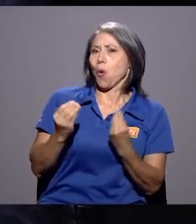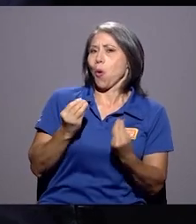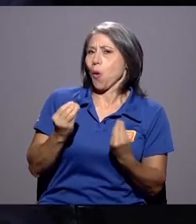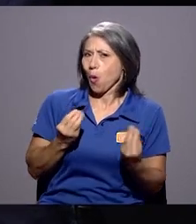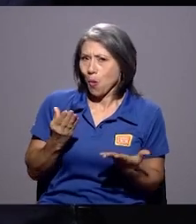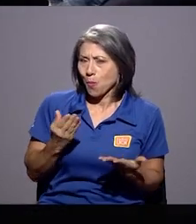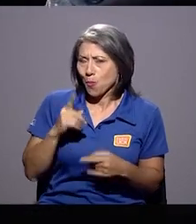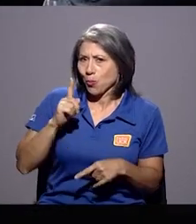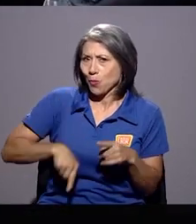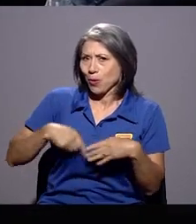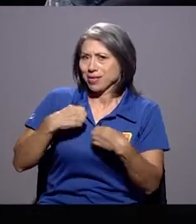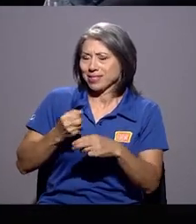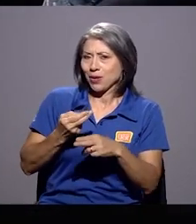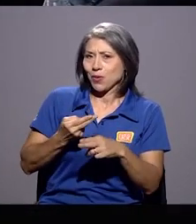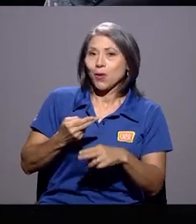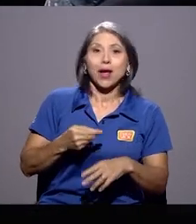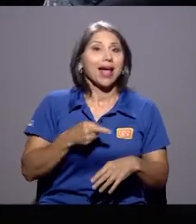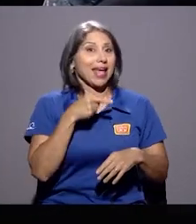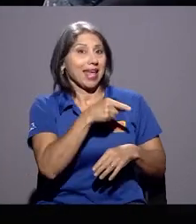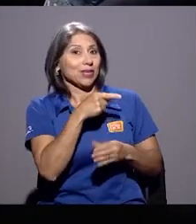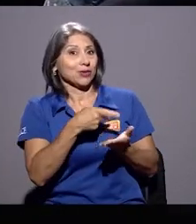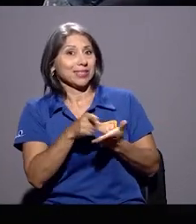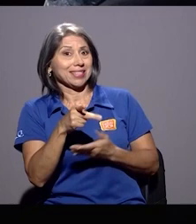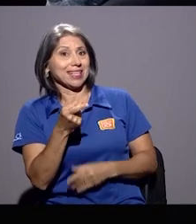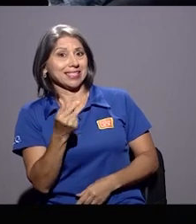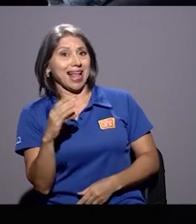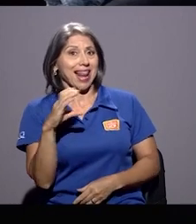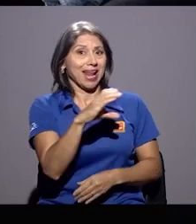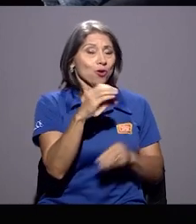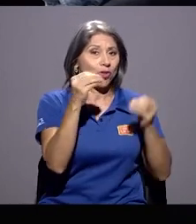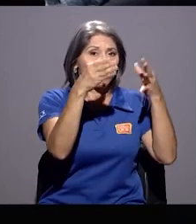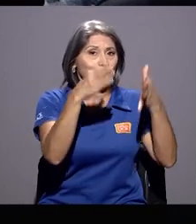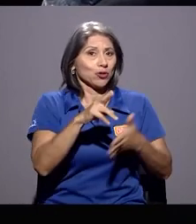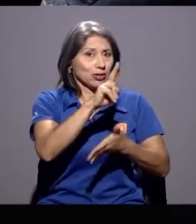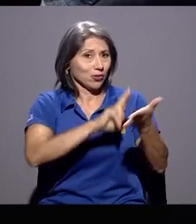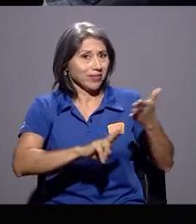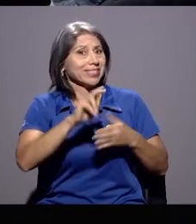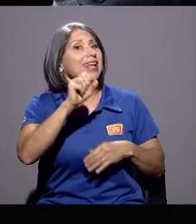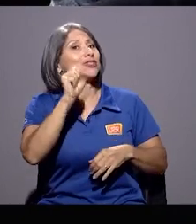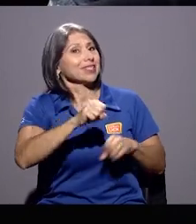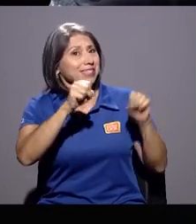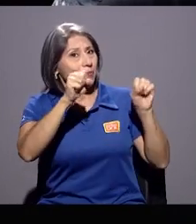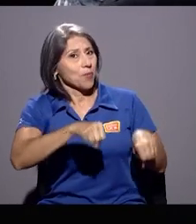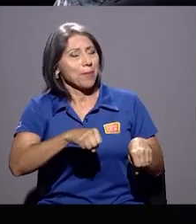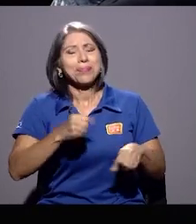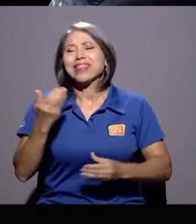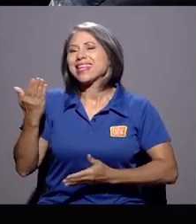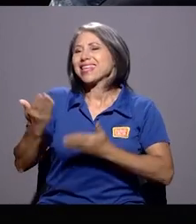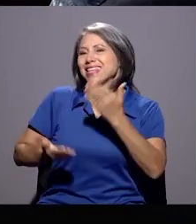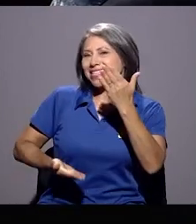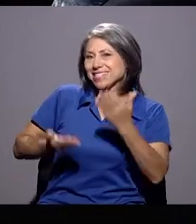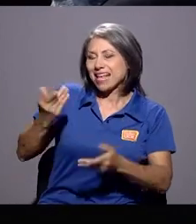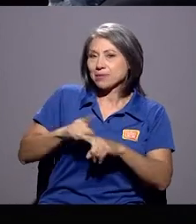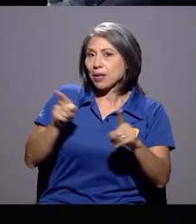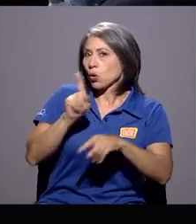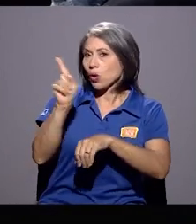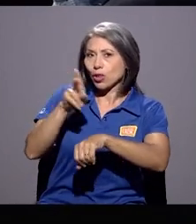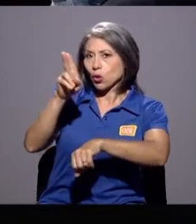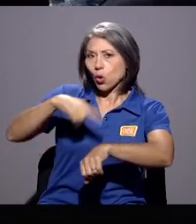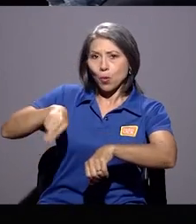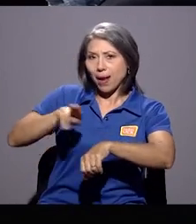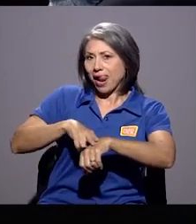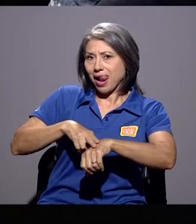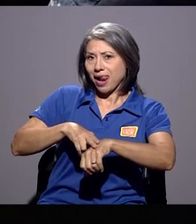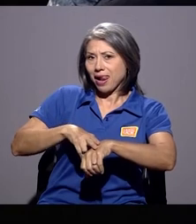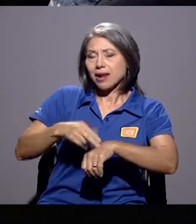cortísimo plazo. ¿Esos son salarios de profesores universitarios que decidan para eso, don Leiner? Quizás, pero digamos, no sería lo normal que